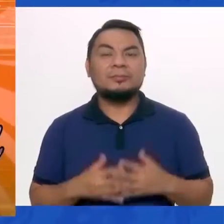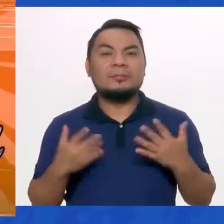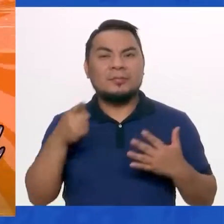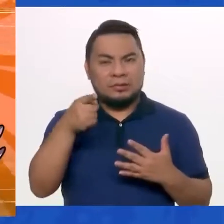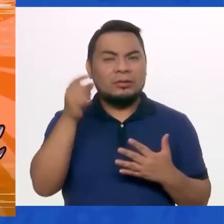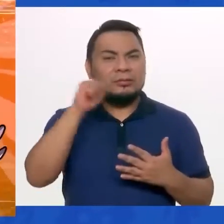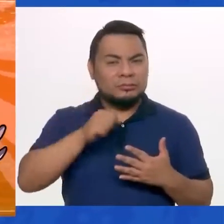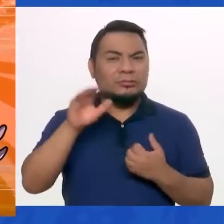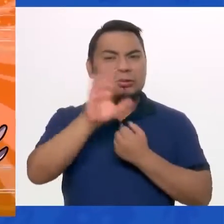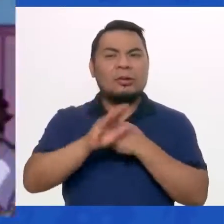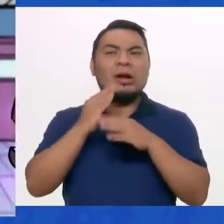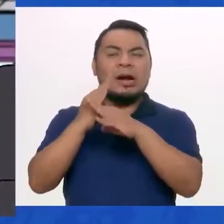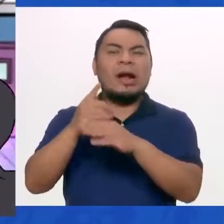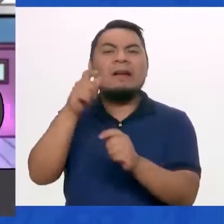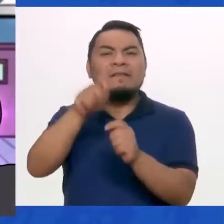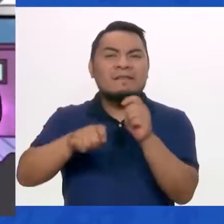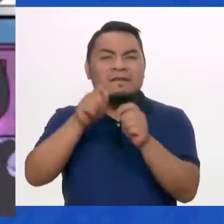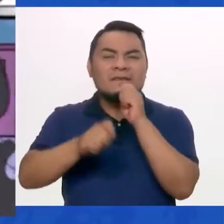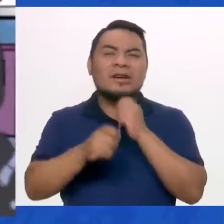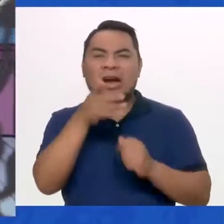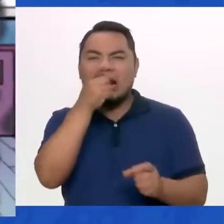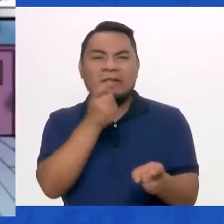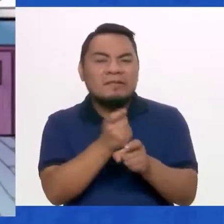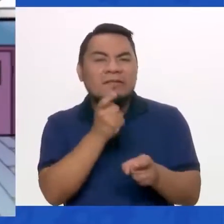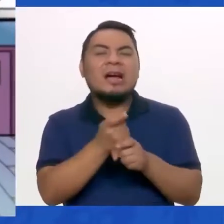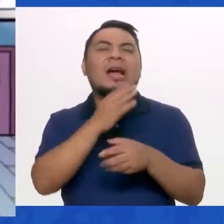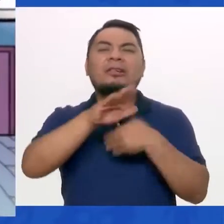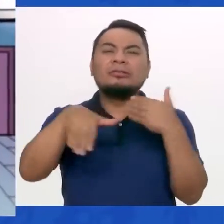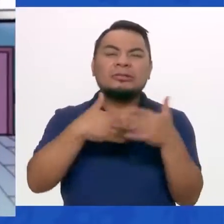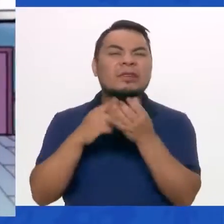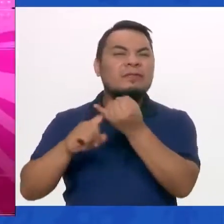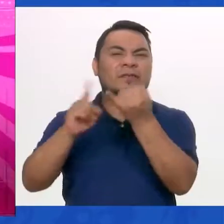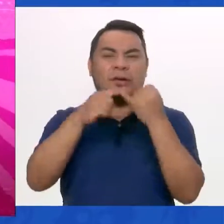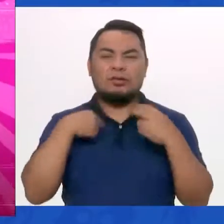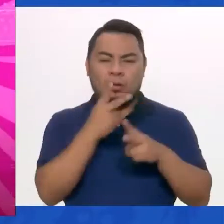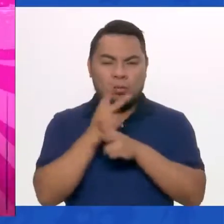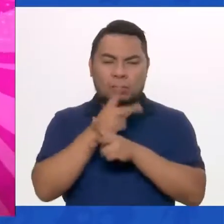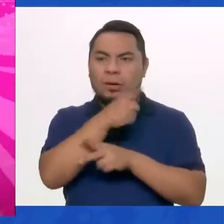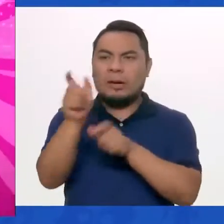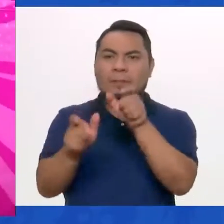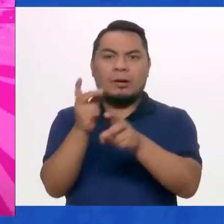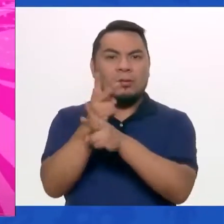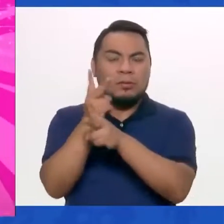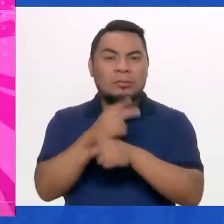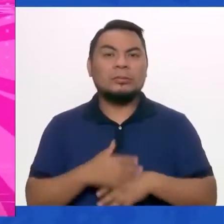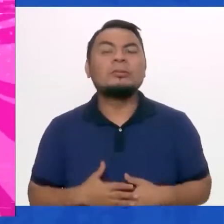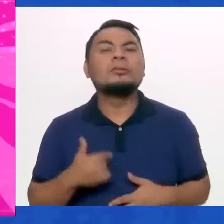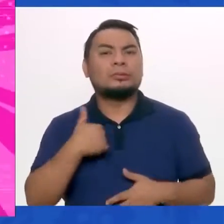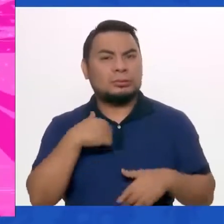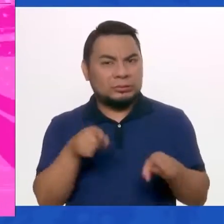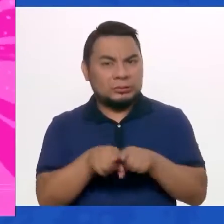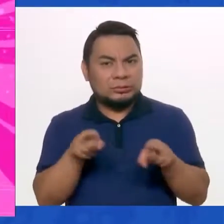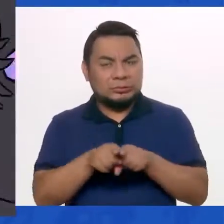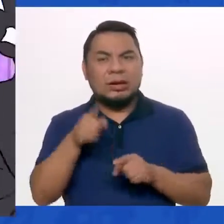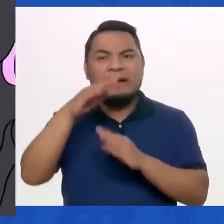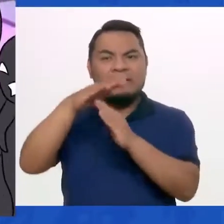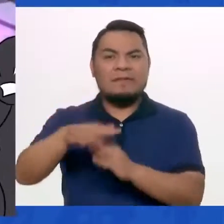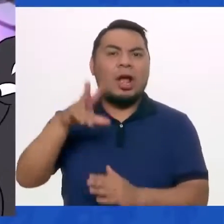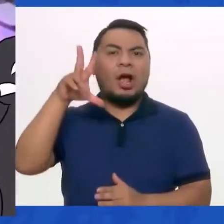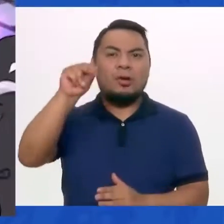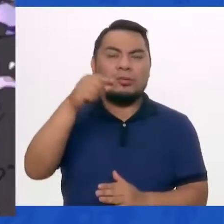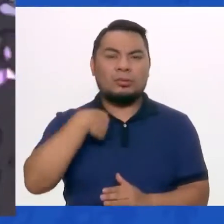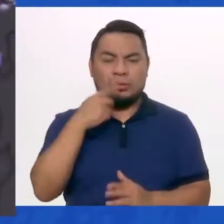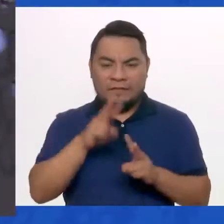Protector contra el bullying y el ciberbullying. Yo me cuido y cuido a los demás. Cromática contra la discriminación.